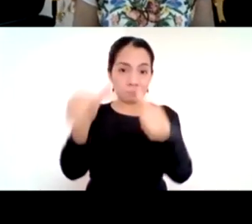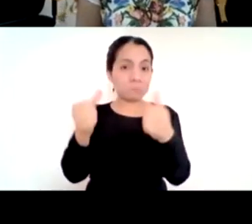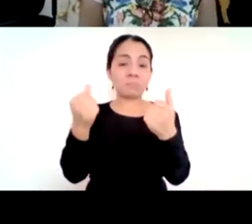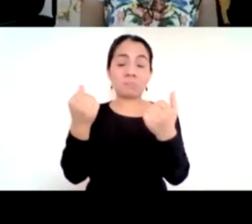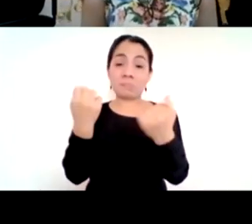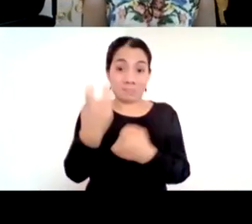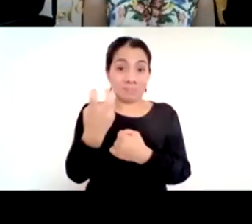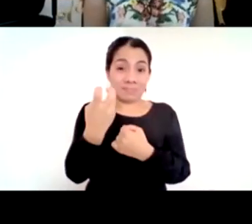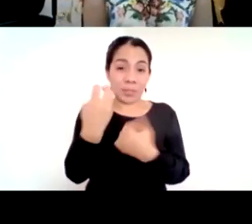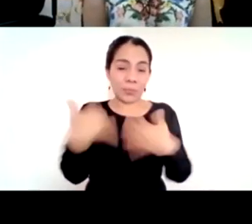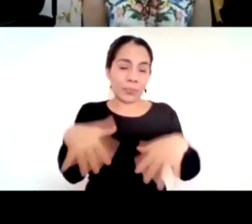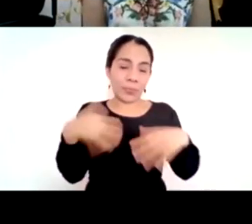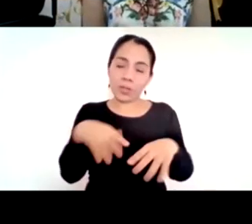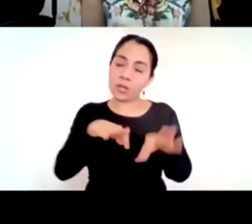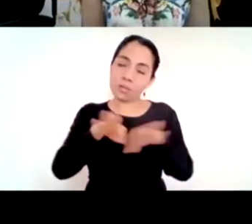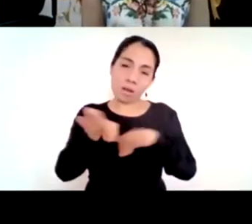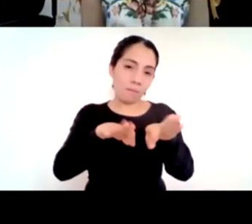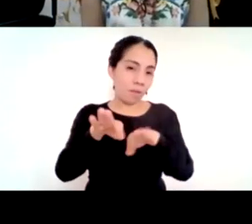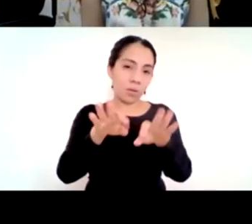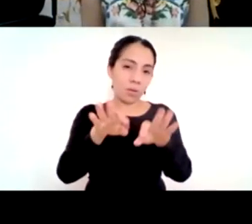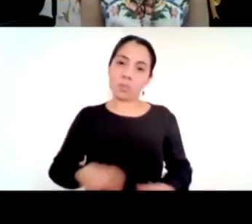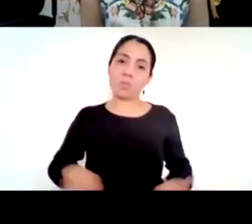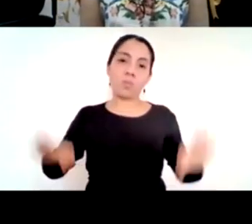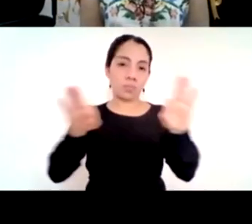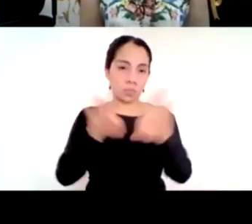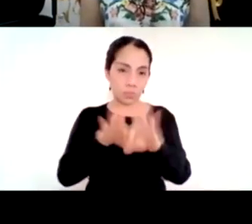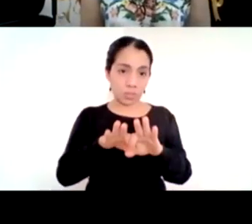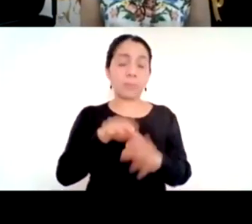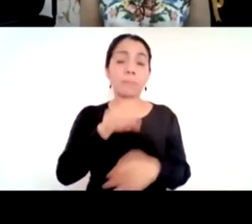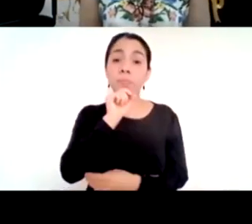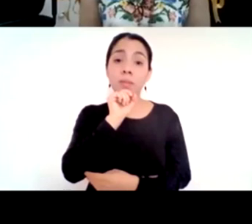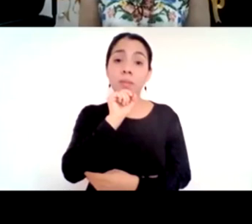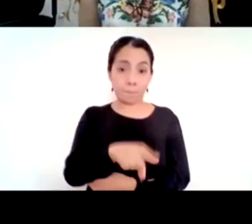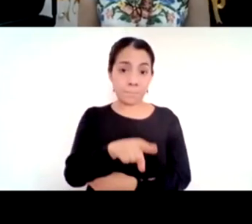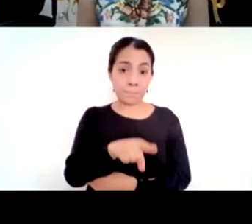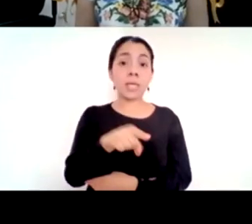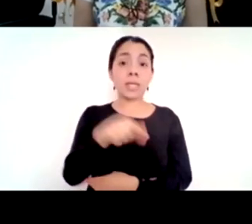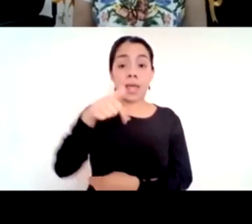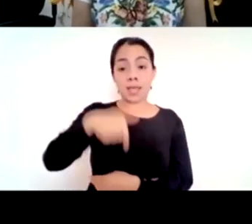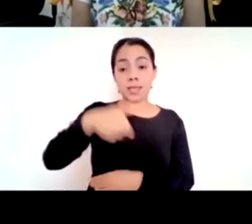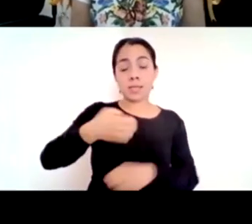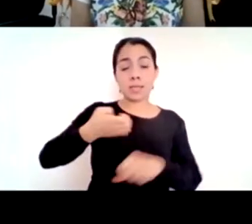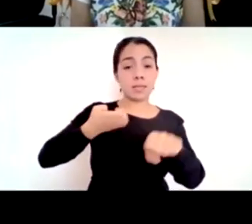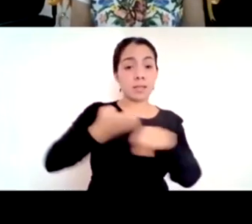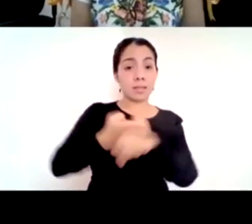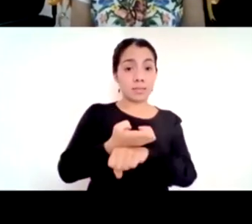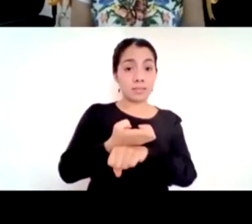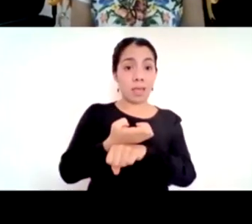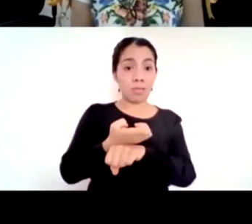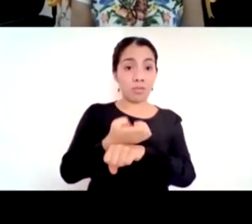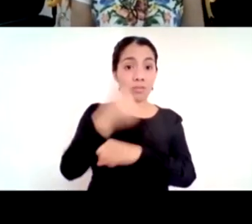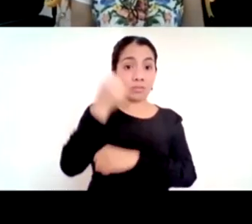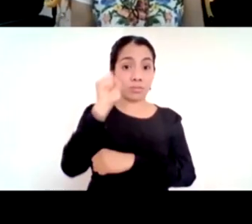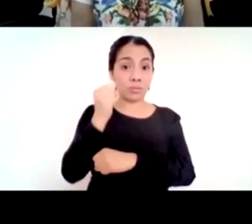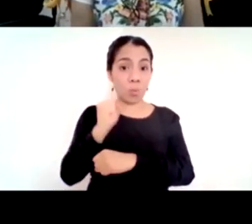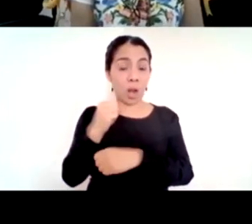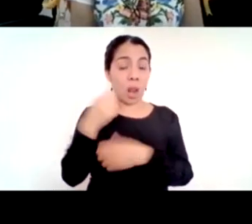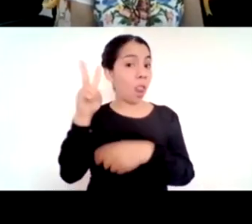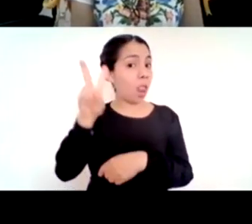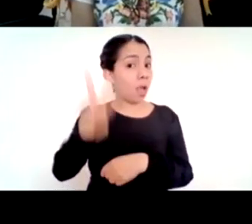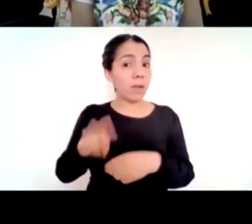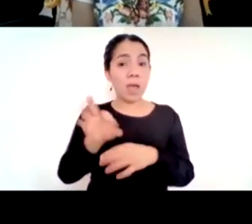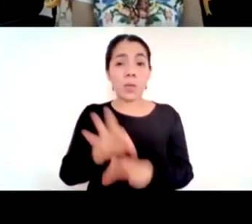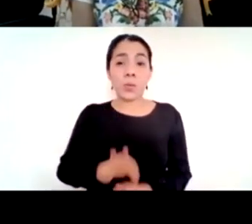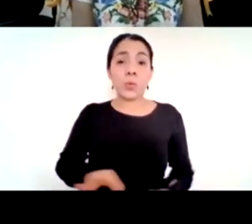como autoridad educativa en un estado qué importante es tener a una autoridad